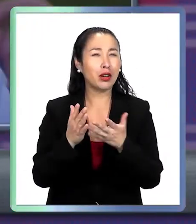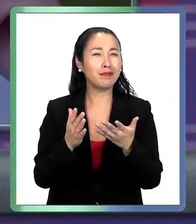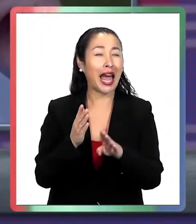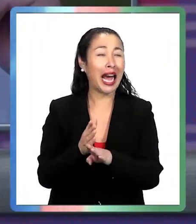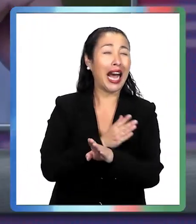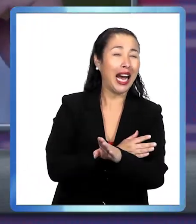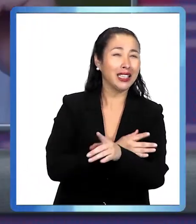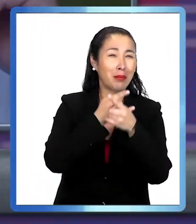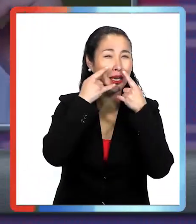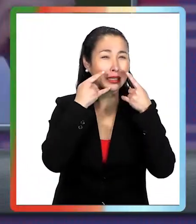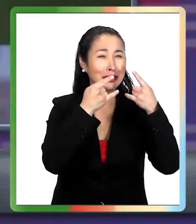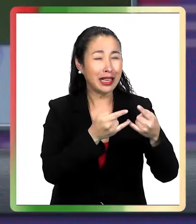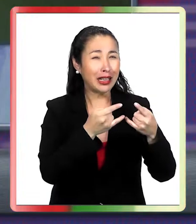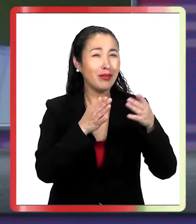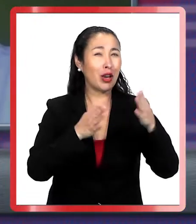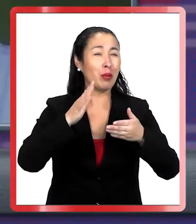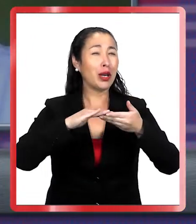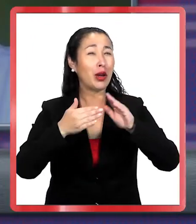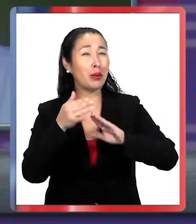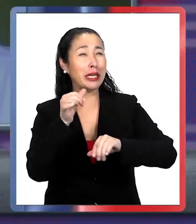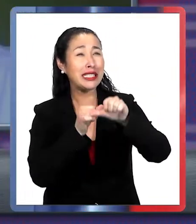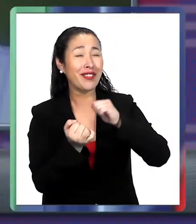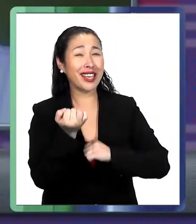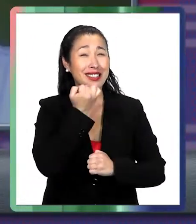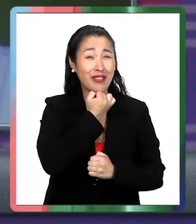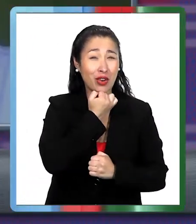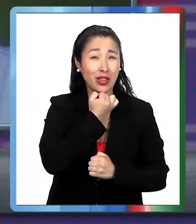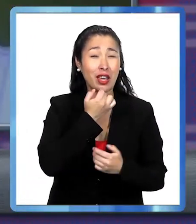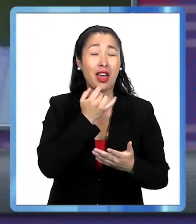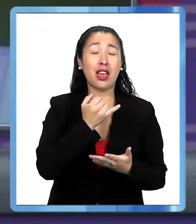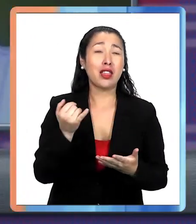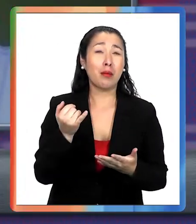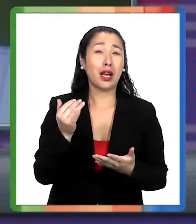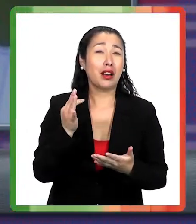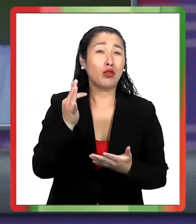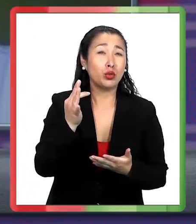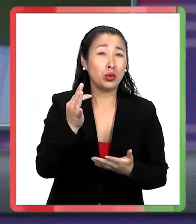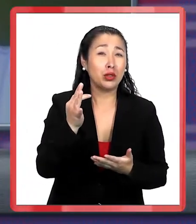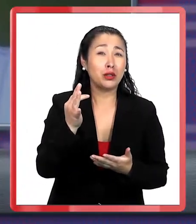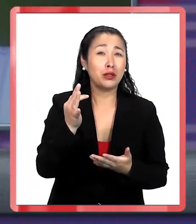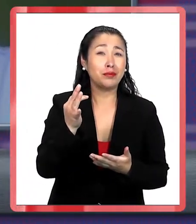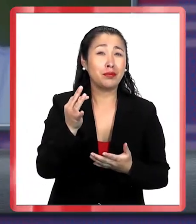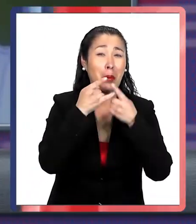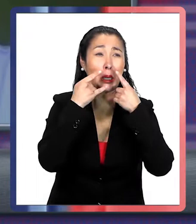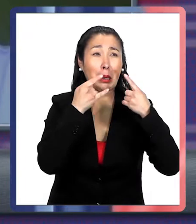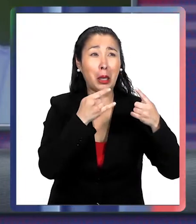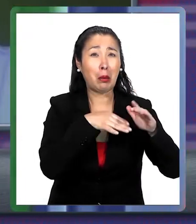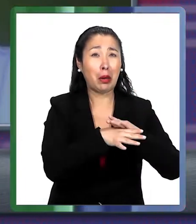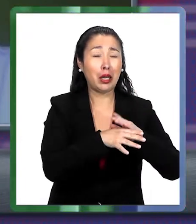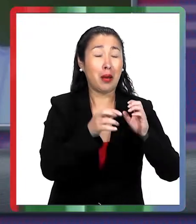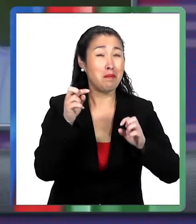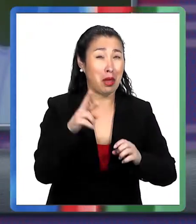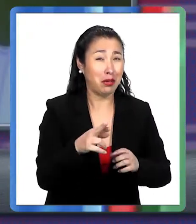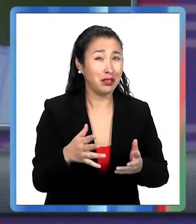precipitado o inconveniente que la comunidad se pueda equivocar y vaya a terminar saliendo peor?